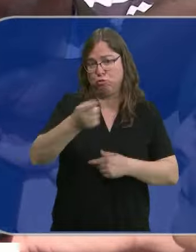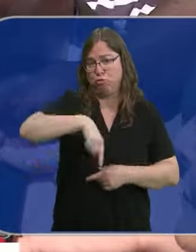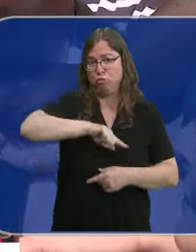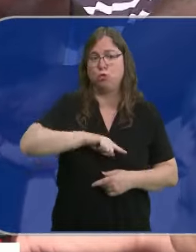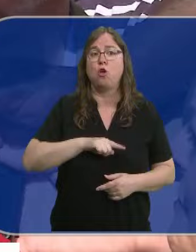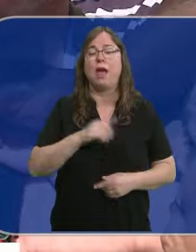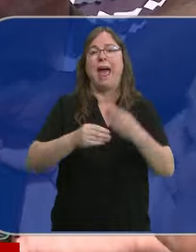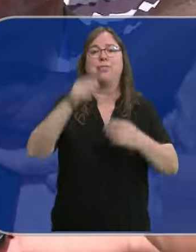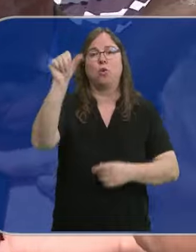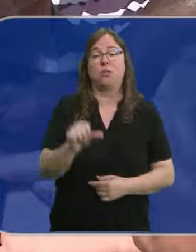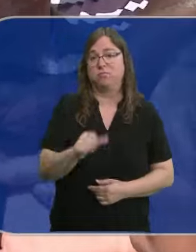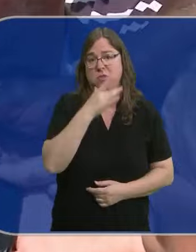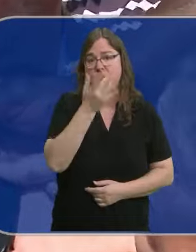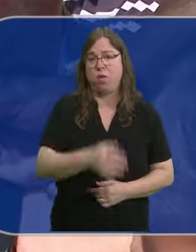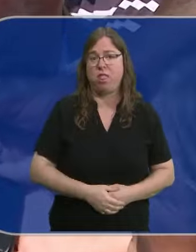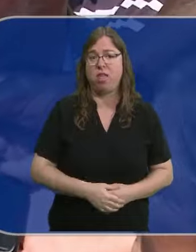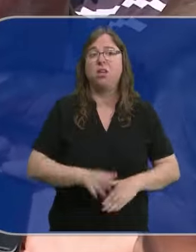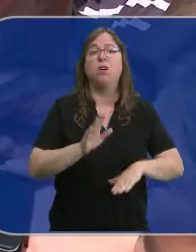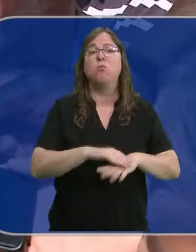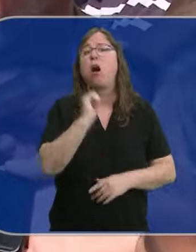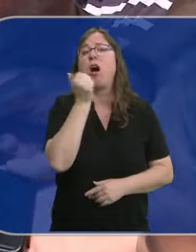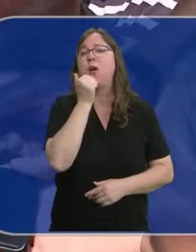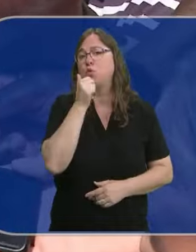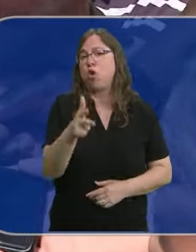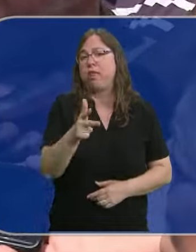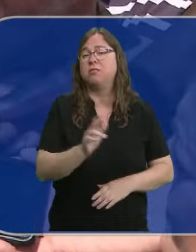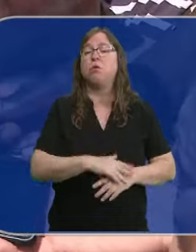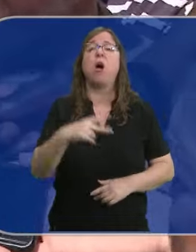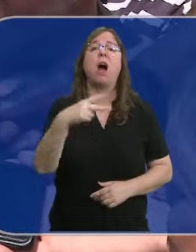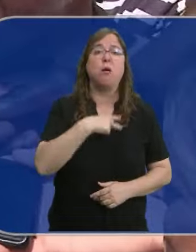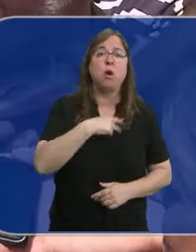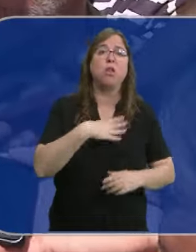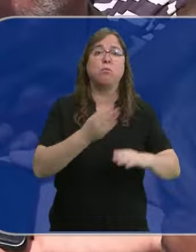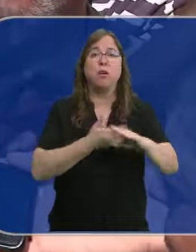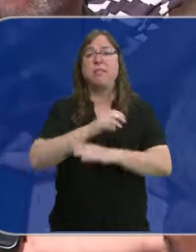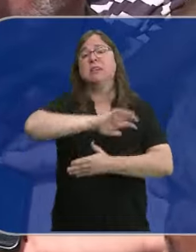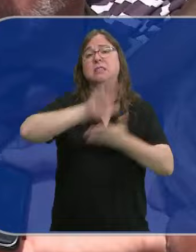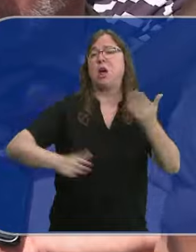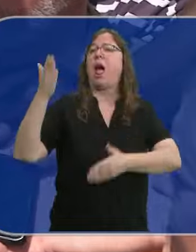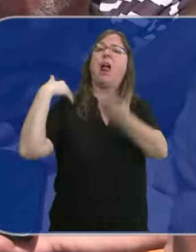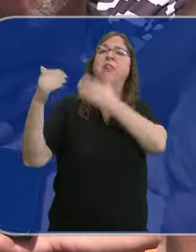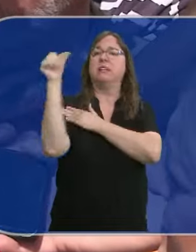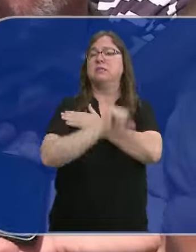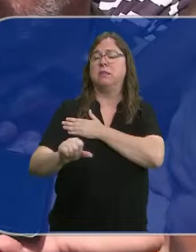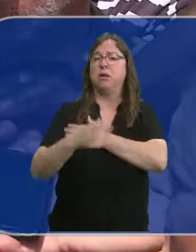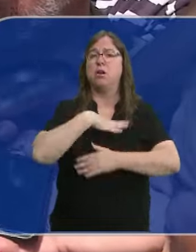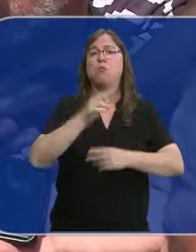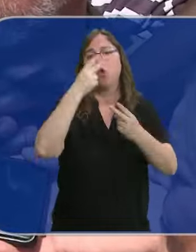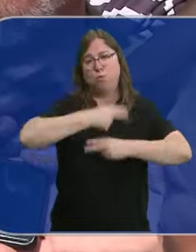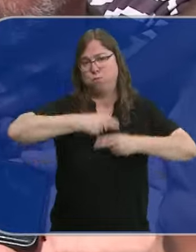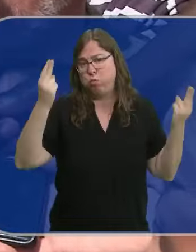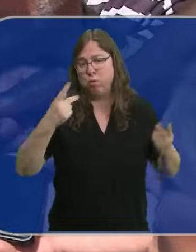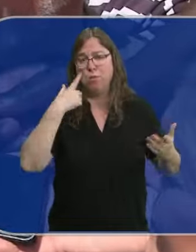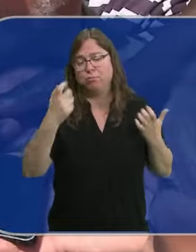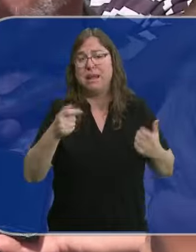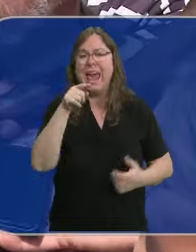nosotros a actuar, lo cual es una vergüenza porque es un abuso de derecho, porque el abogado podía haber presentado un escrito hace muchísimas semanas porque era público